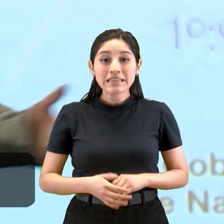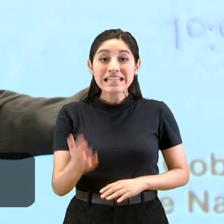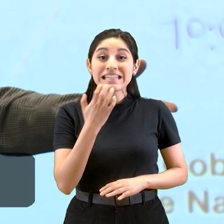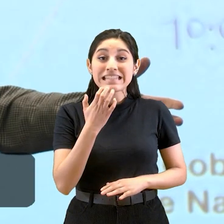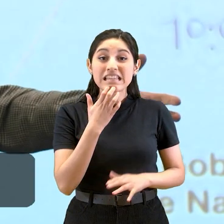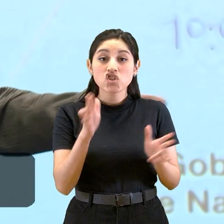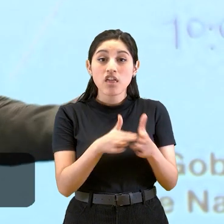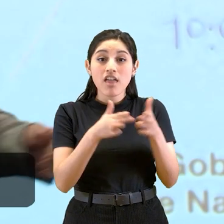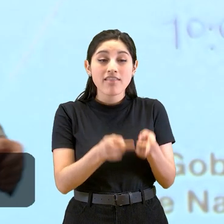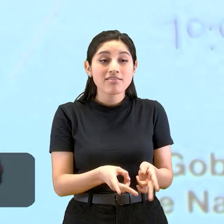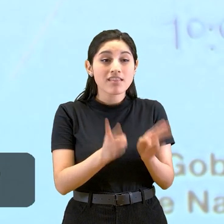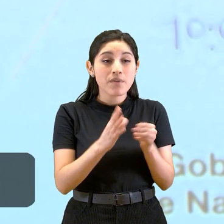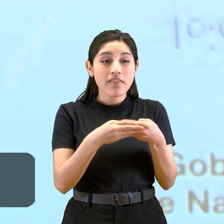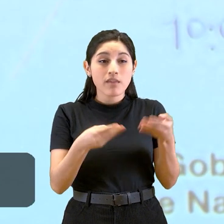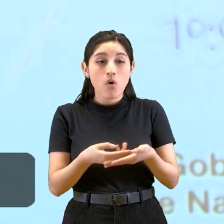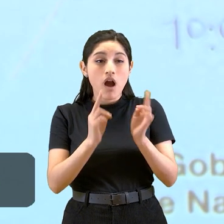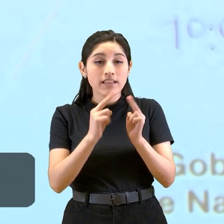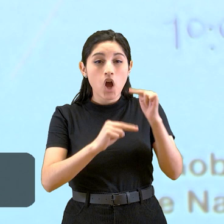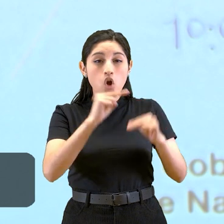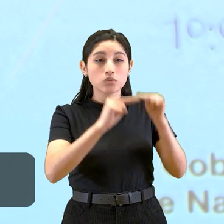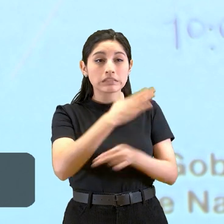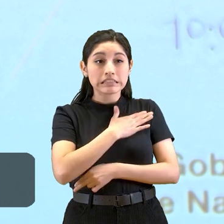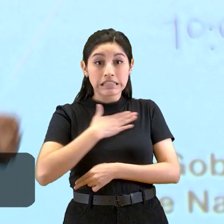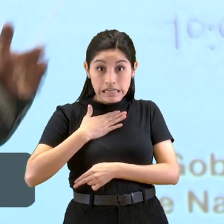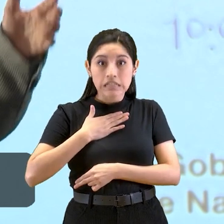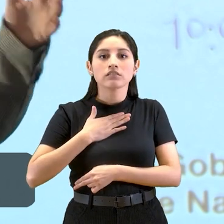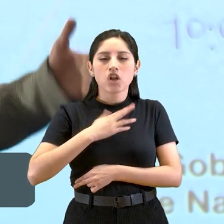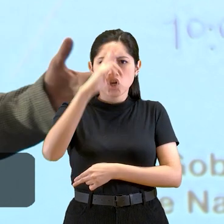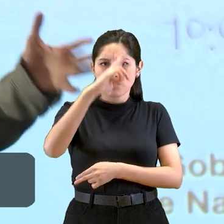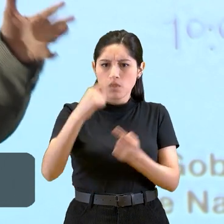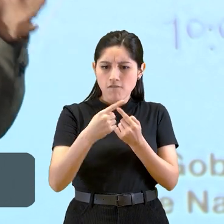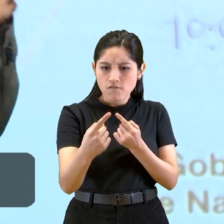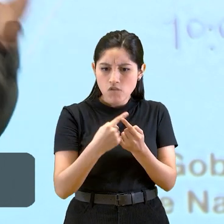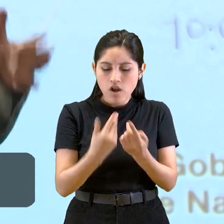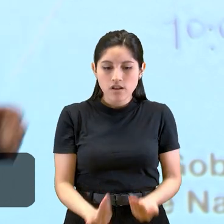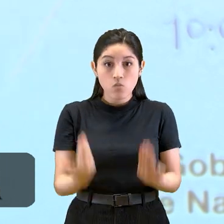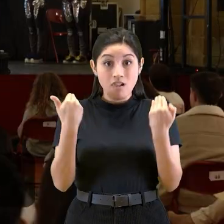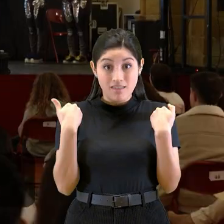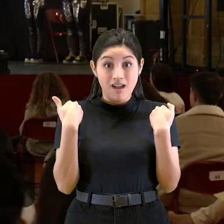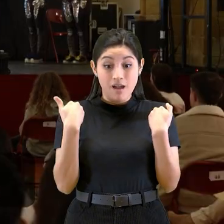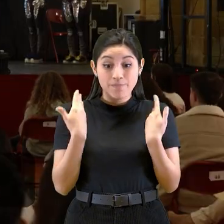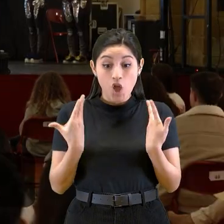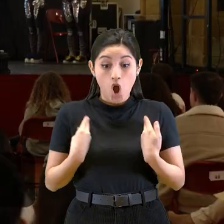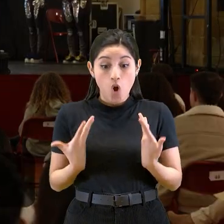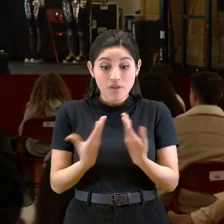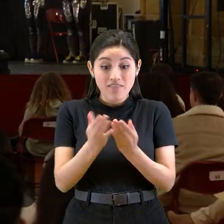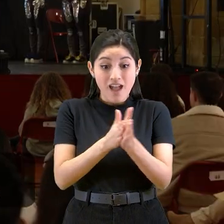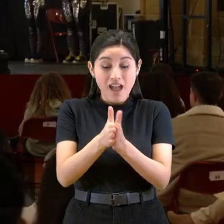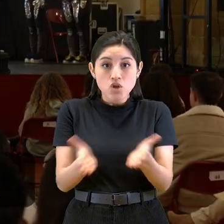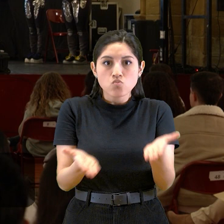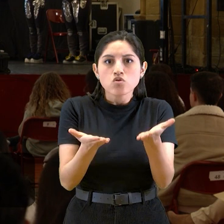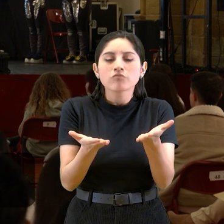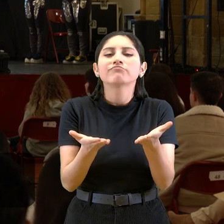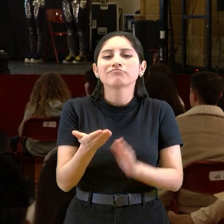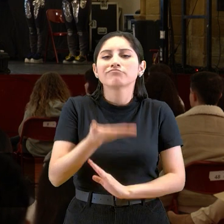Si queremos construir sociedades libres, democráticas, en las que el respeto al otro y la responsabilidad impulsen la convivencia,